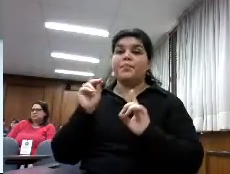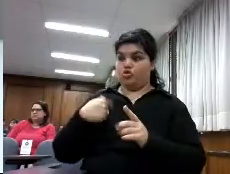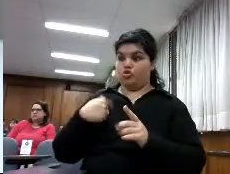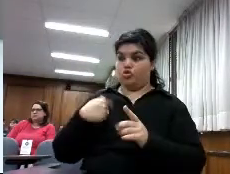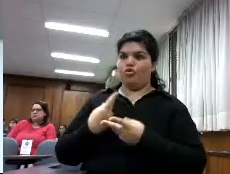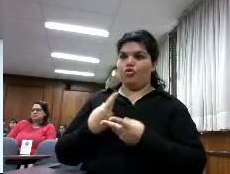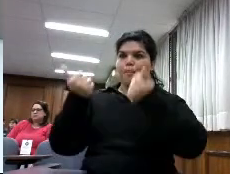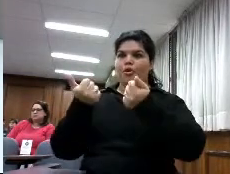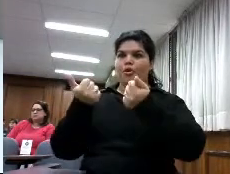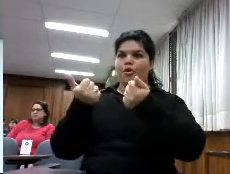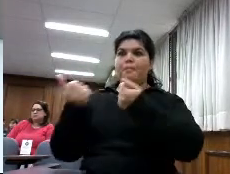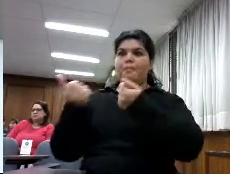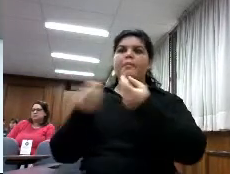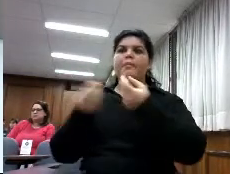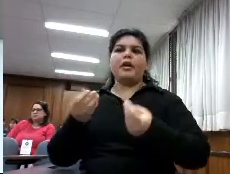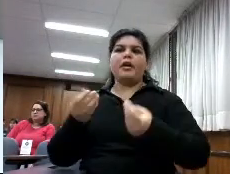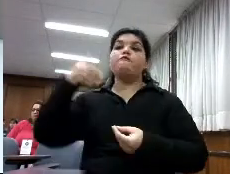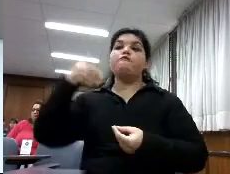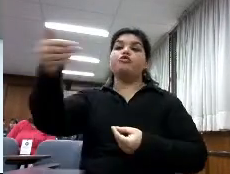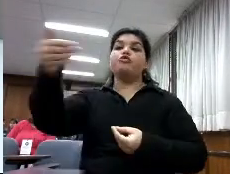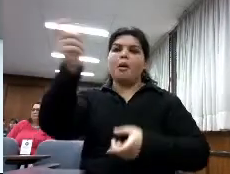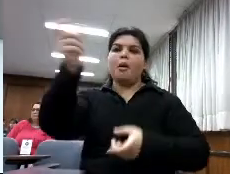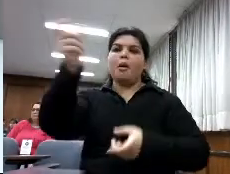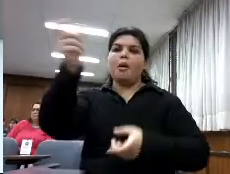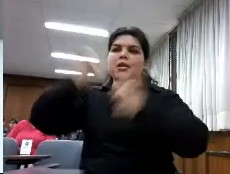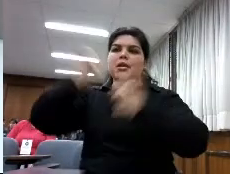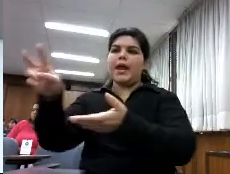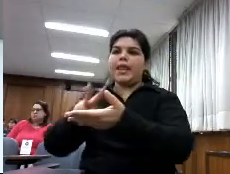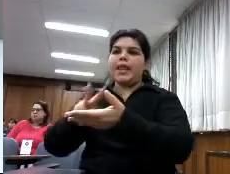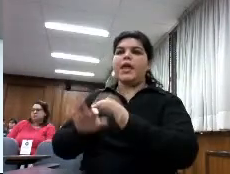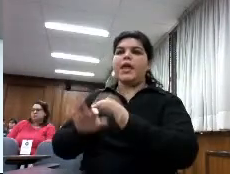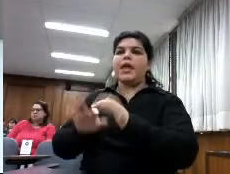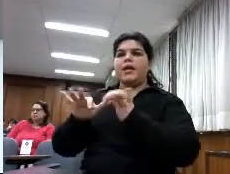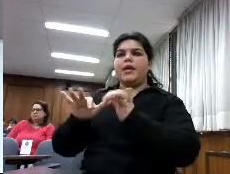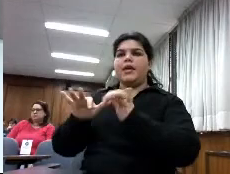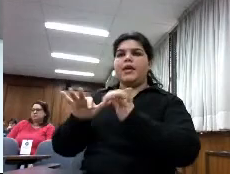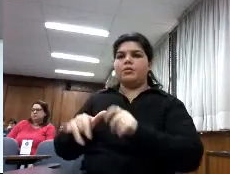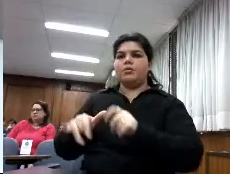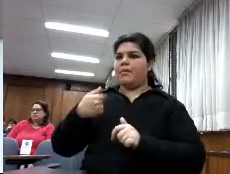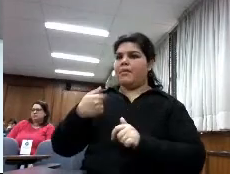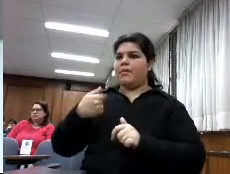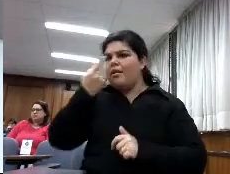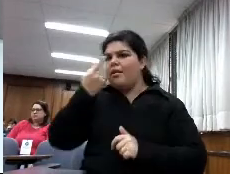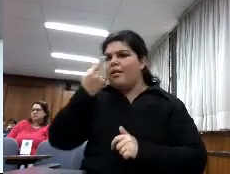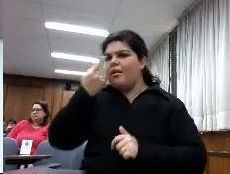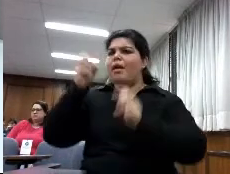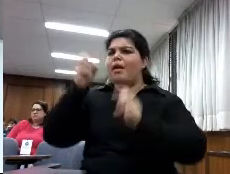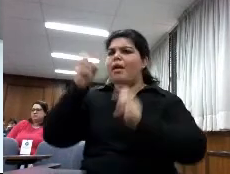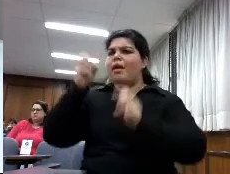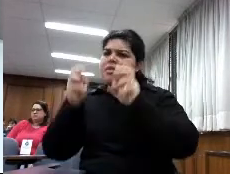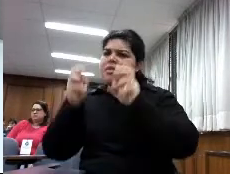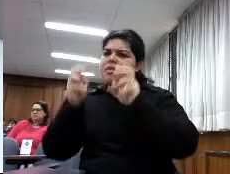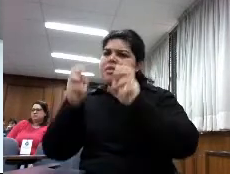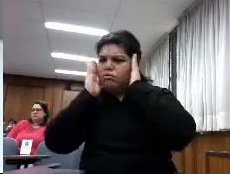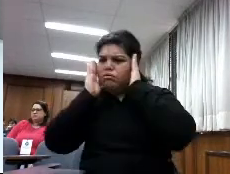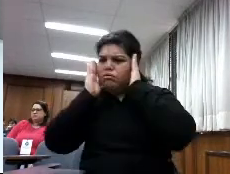mucha gente seguro que va a leer en digital y así empezó mi interés y mi investigación en torno al libro digital